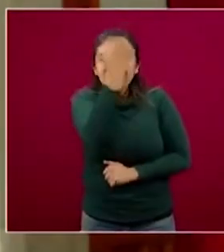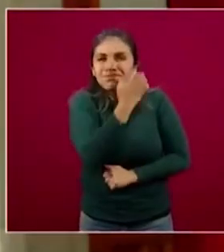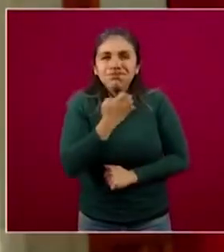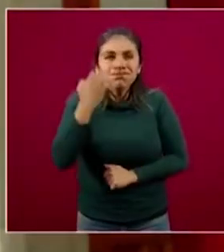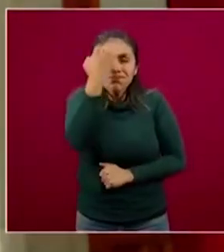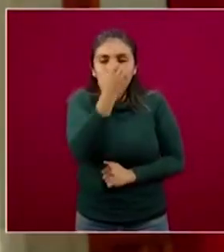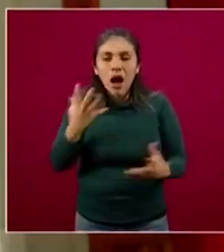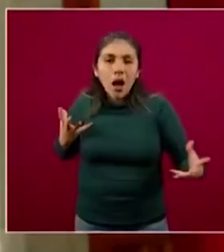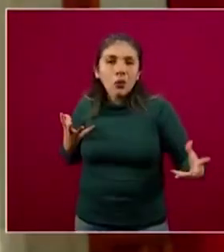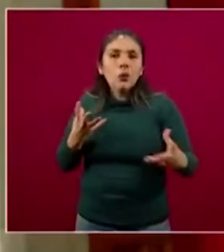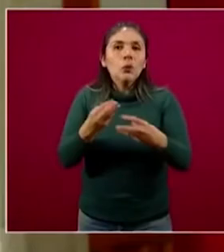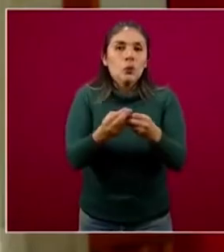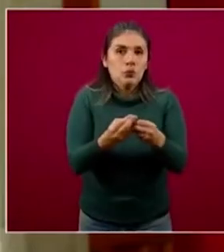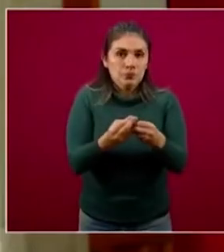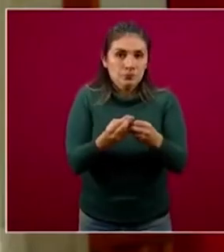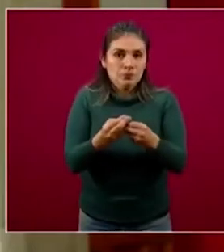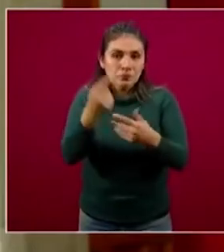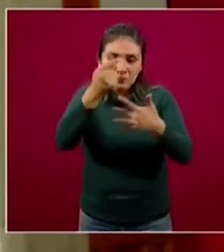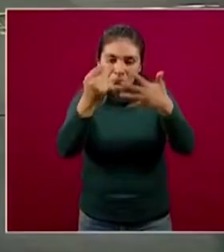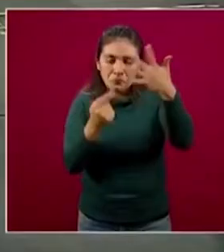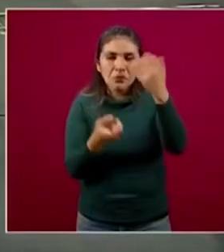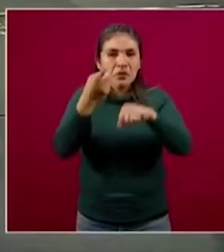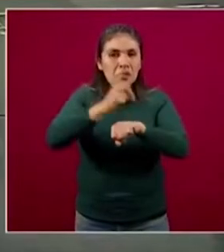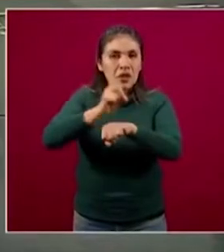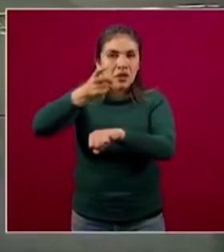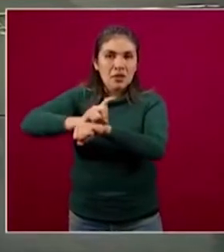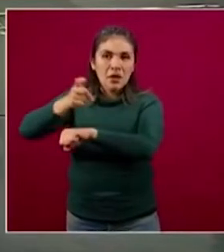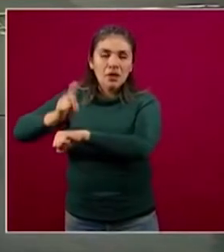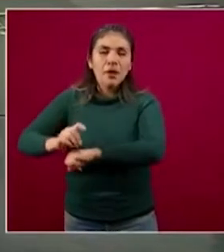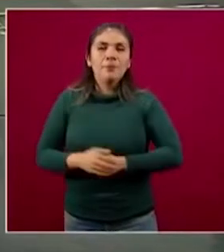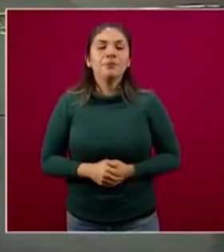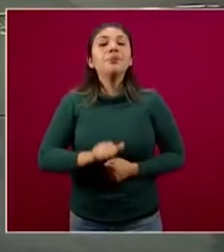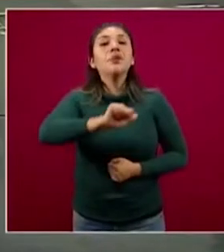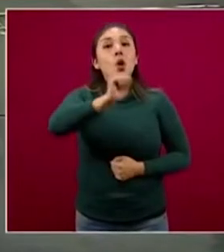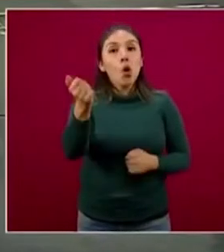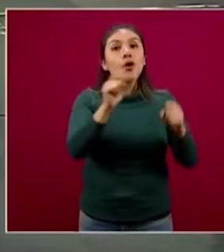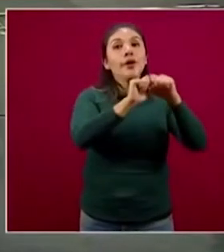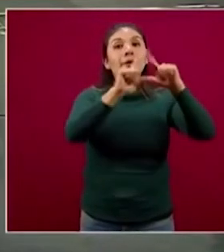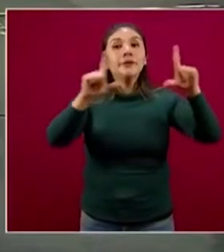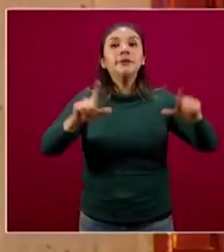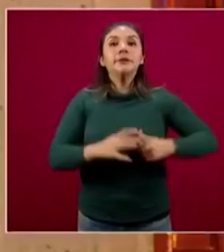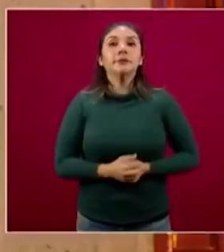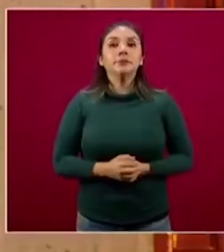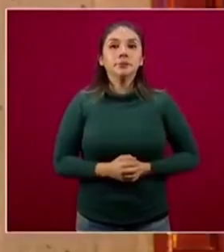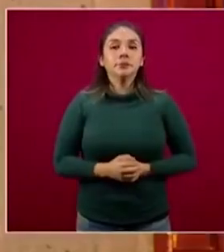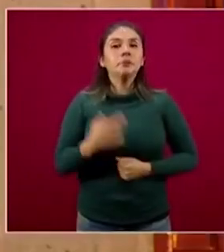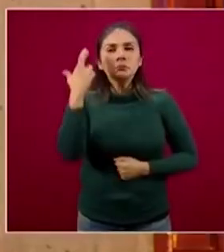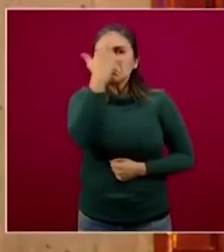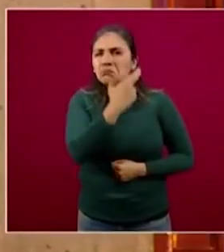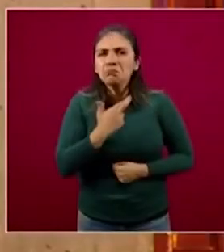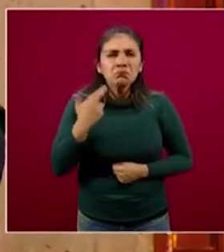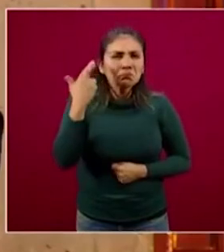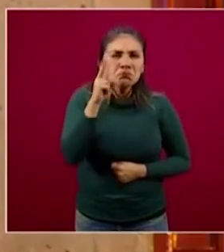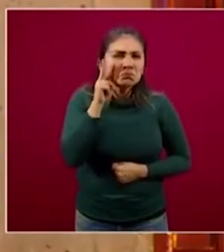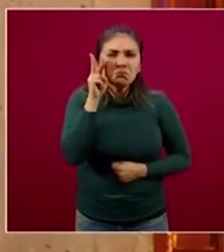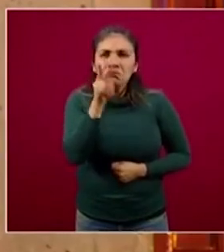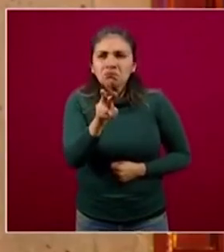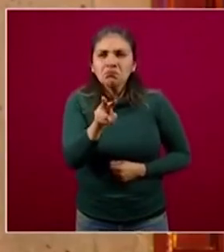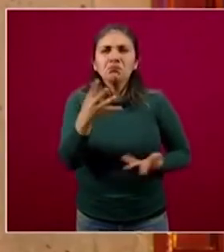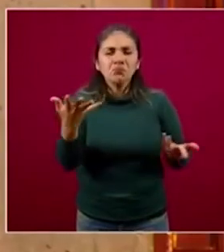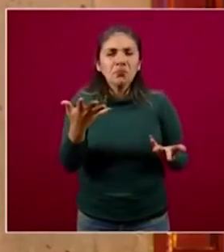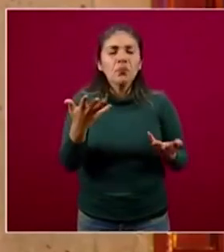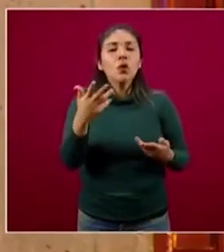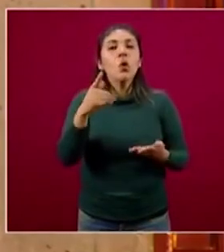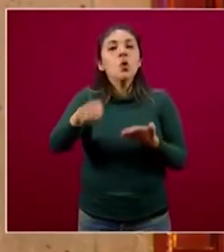acumulados, los que se van acumulando día con día. La siguiente diapositiva, vamos a revisar cómo está la